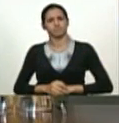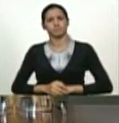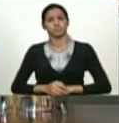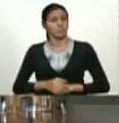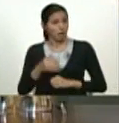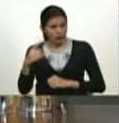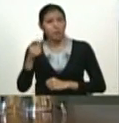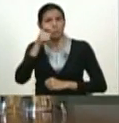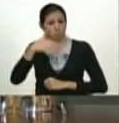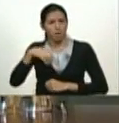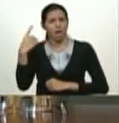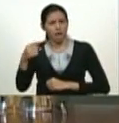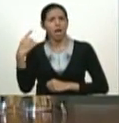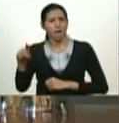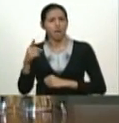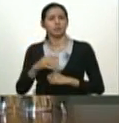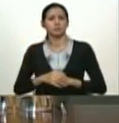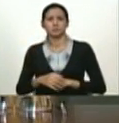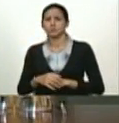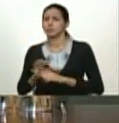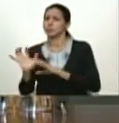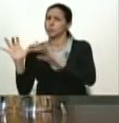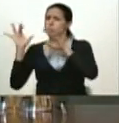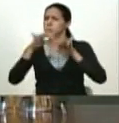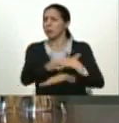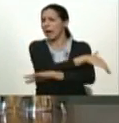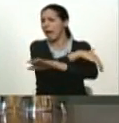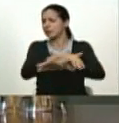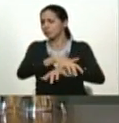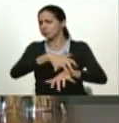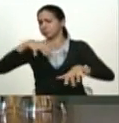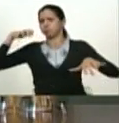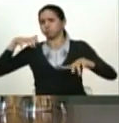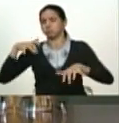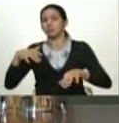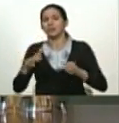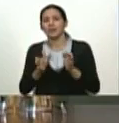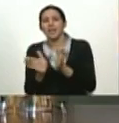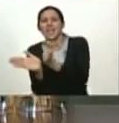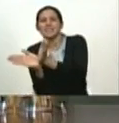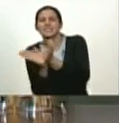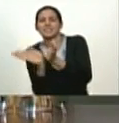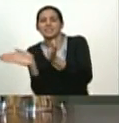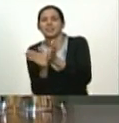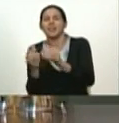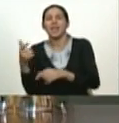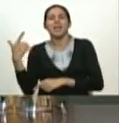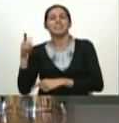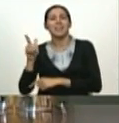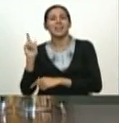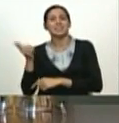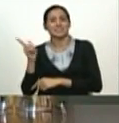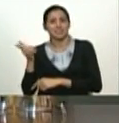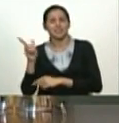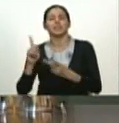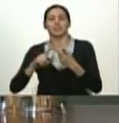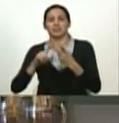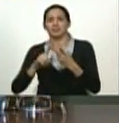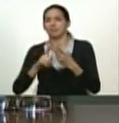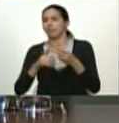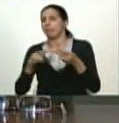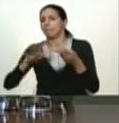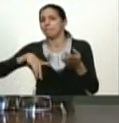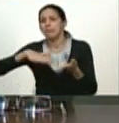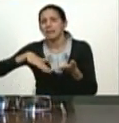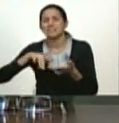pueblo plenaron todos estos espacios desde el rincón del taxista Palacio de Miraflores hasta la plaza Andrés Eloy Blanco la plaza